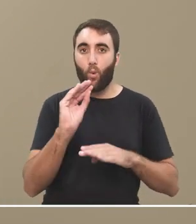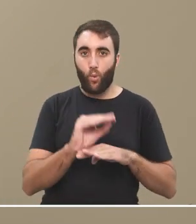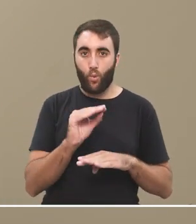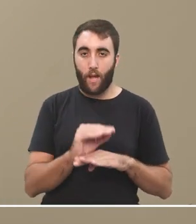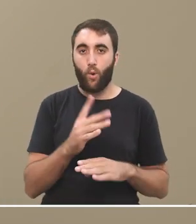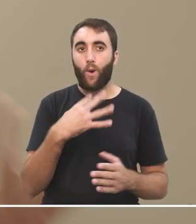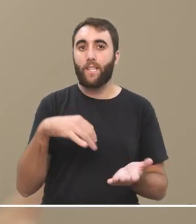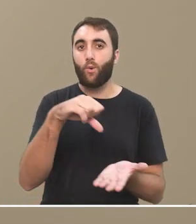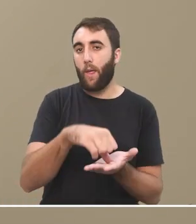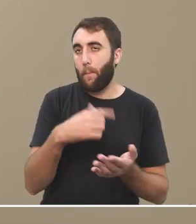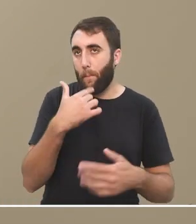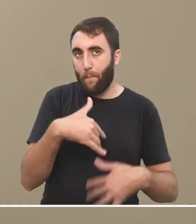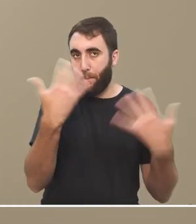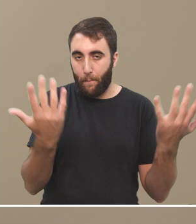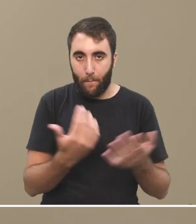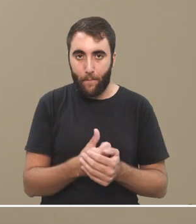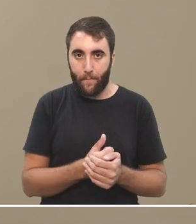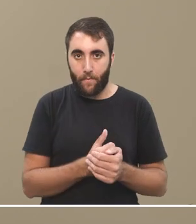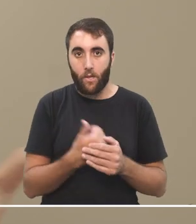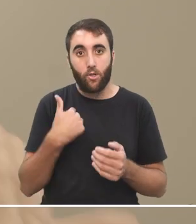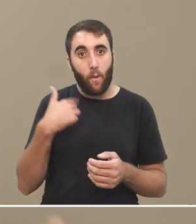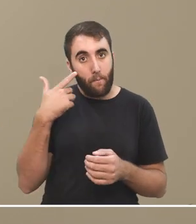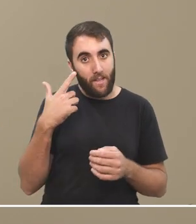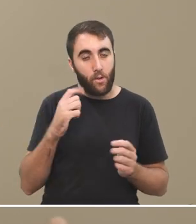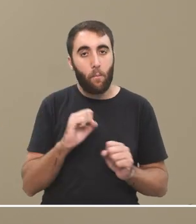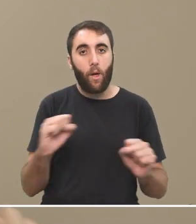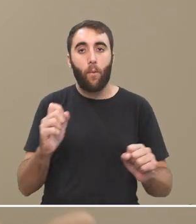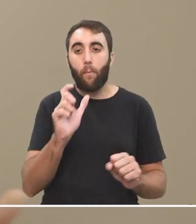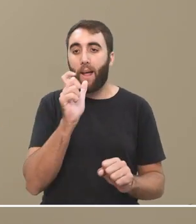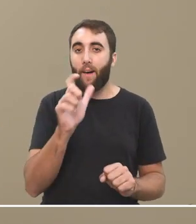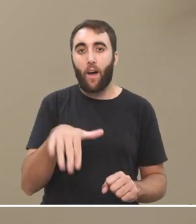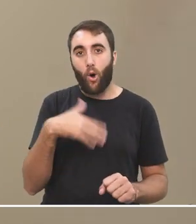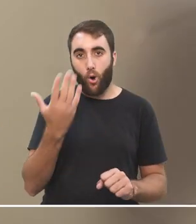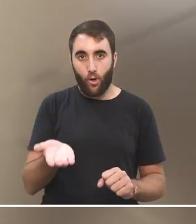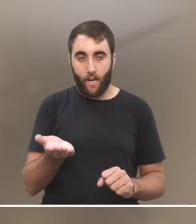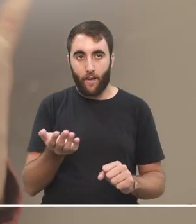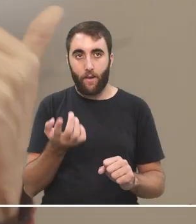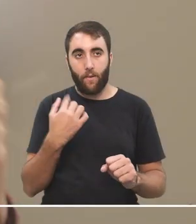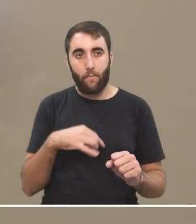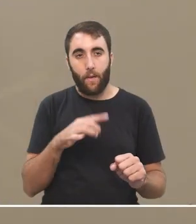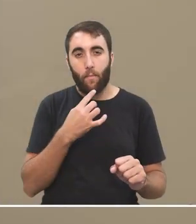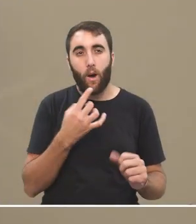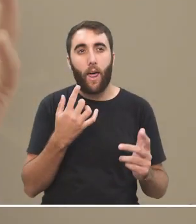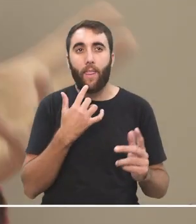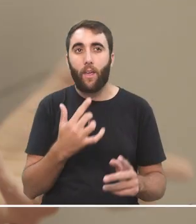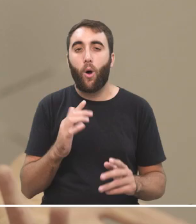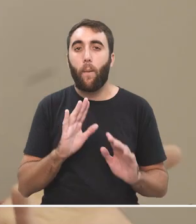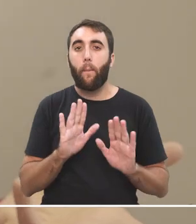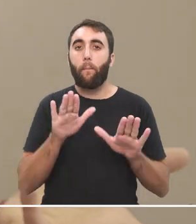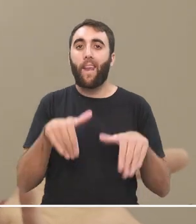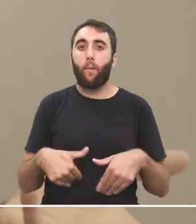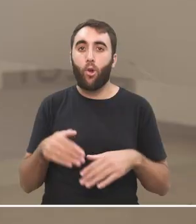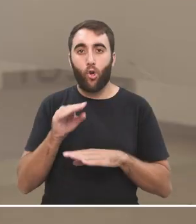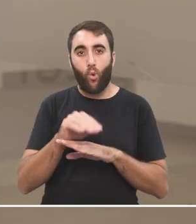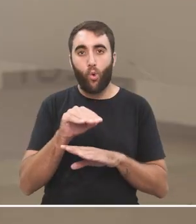o de una ciudad, en fin, yo creo que usaríamos otro término, que me resuena ahora, patrimonio